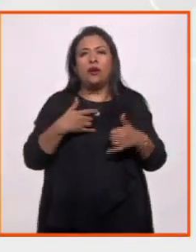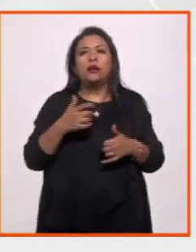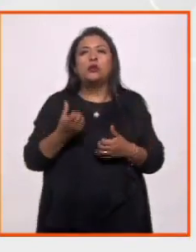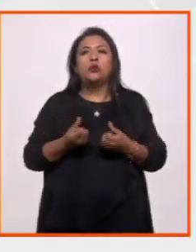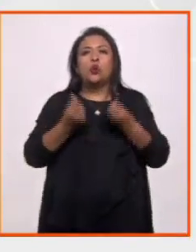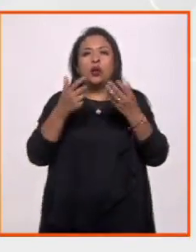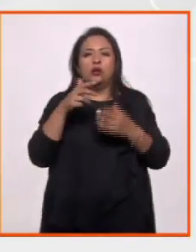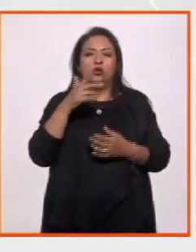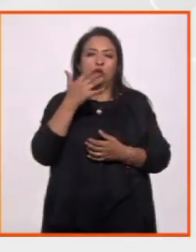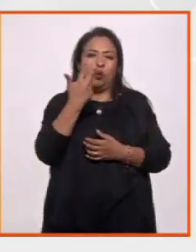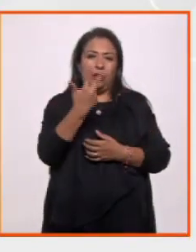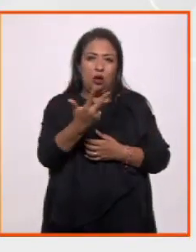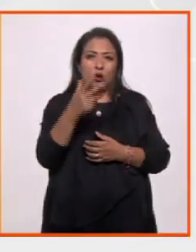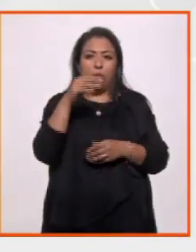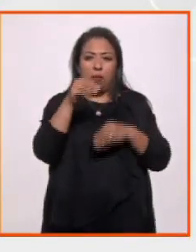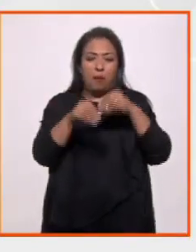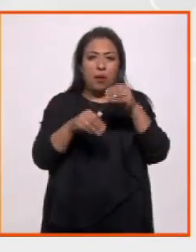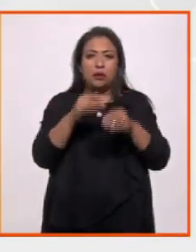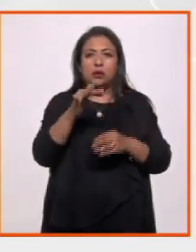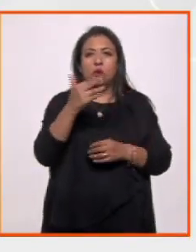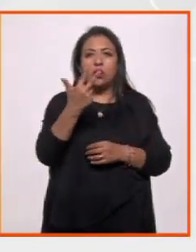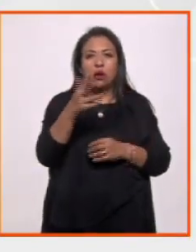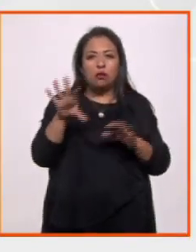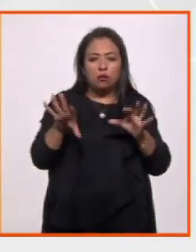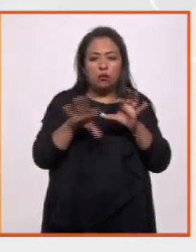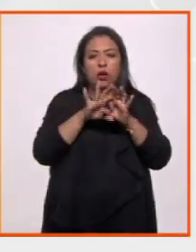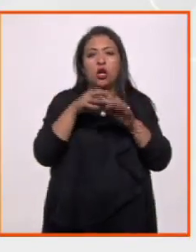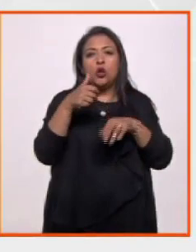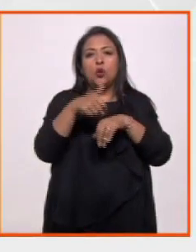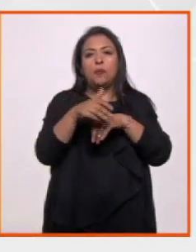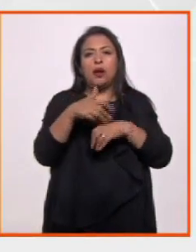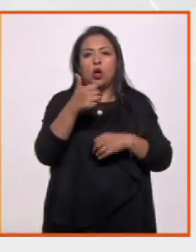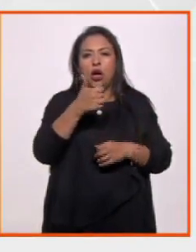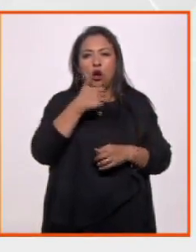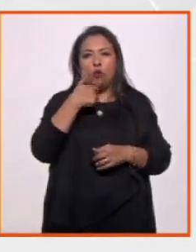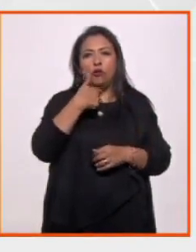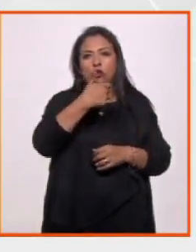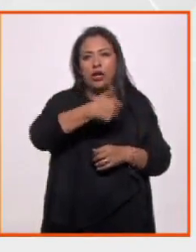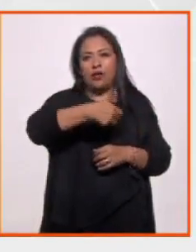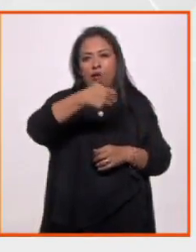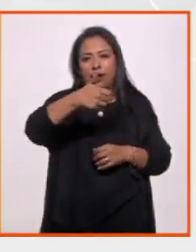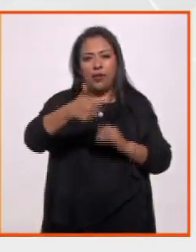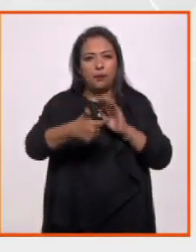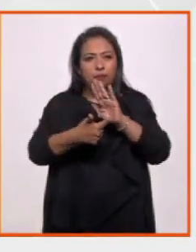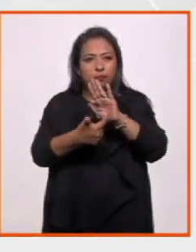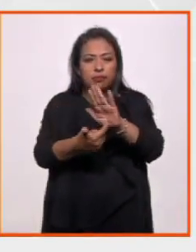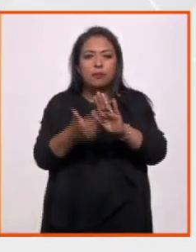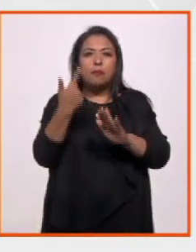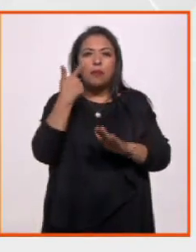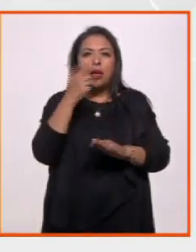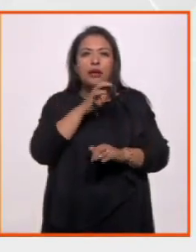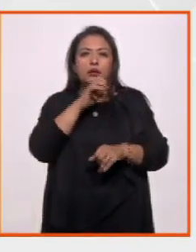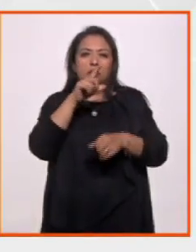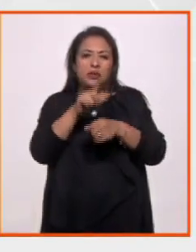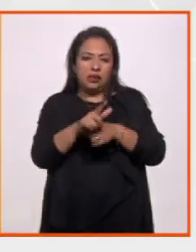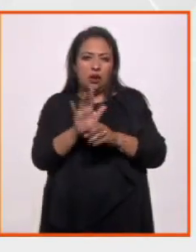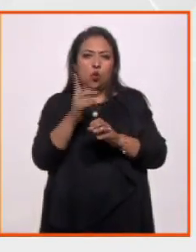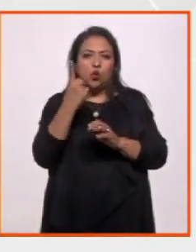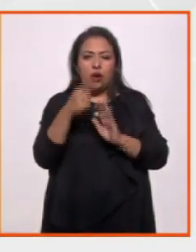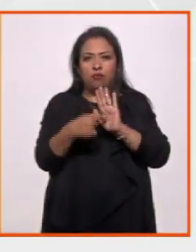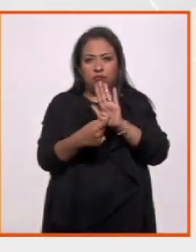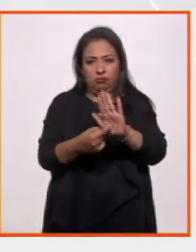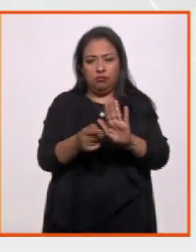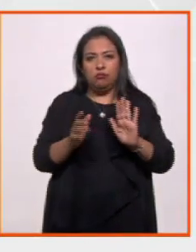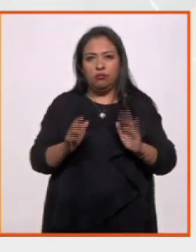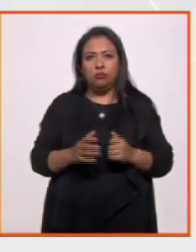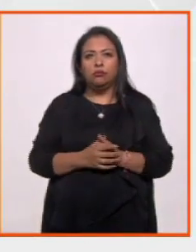y hay 58 piezas, corresponde al número de alumnos, y cada uno de ellos mostrará de las especialidades al menos una pieza.